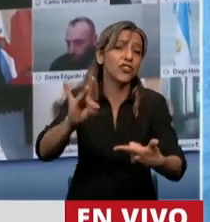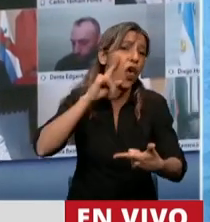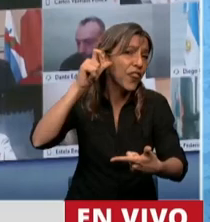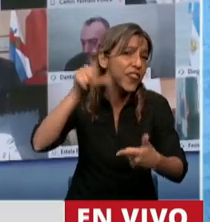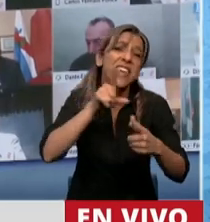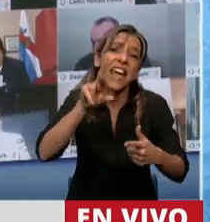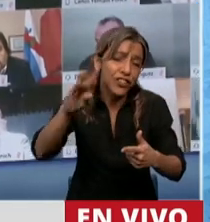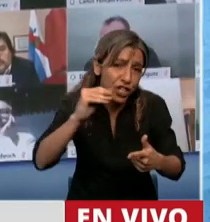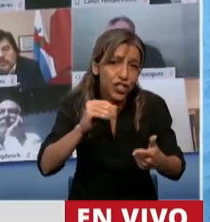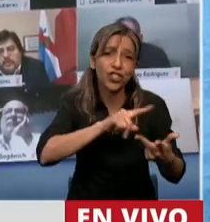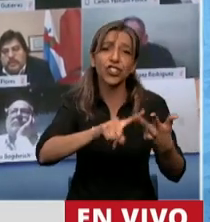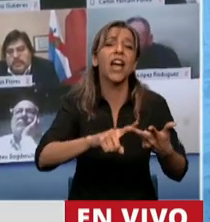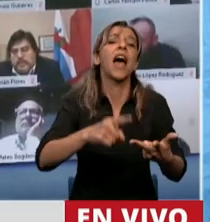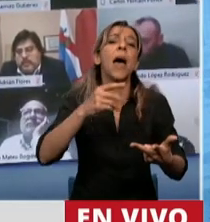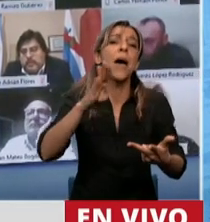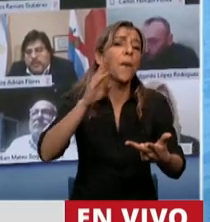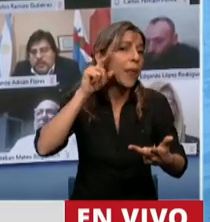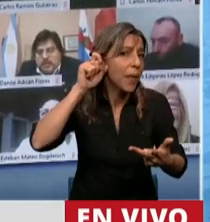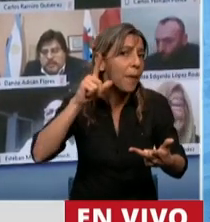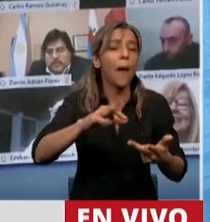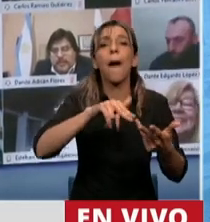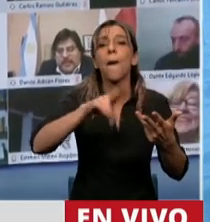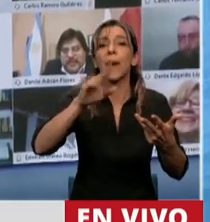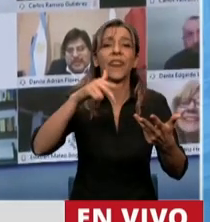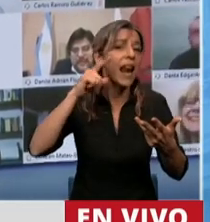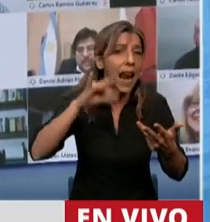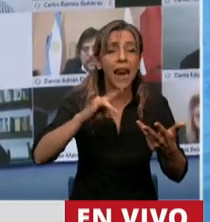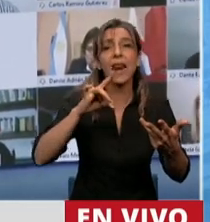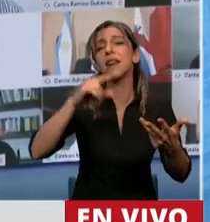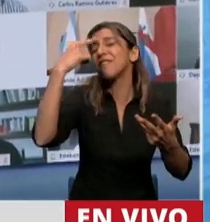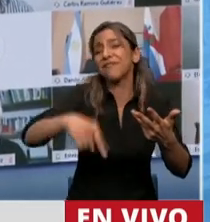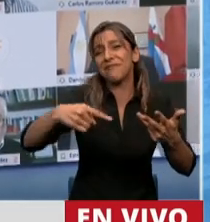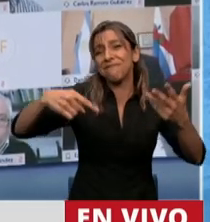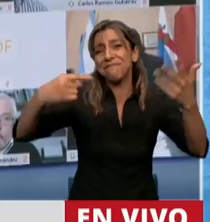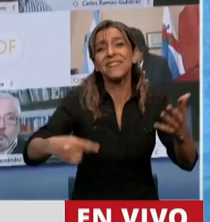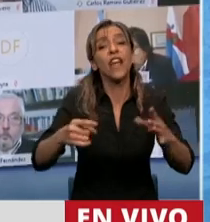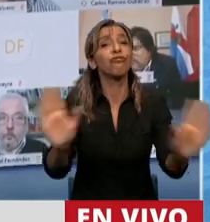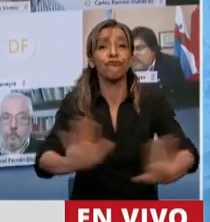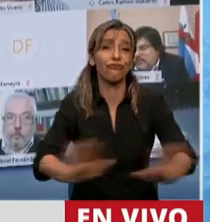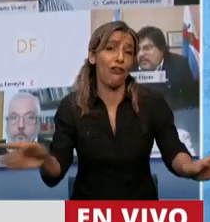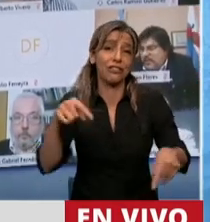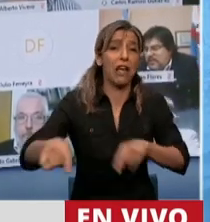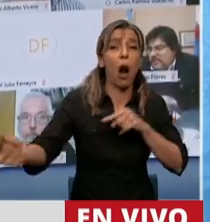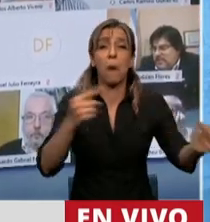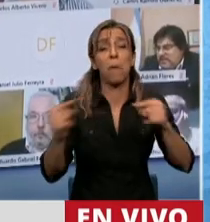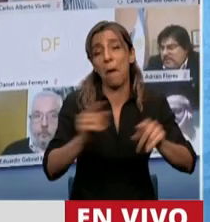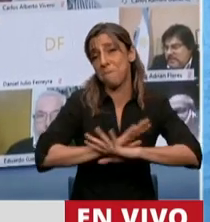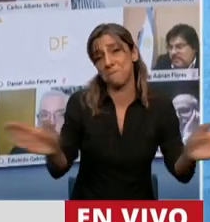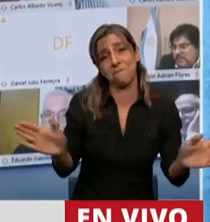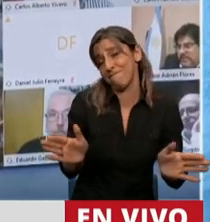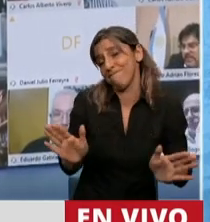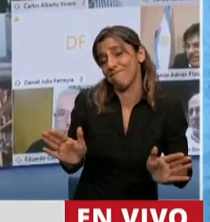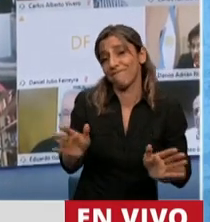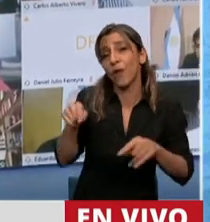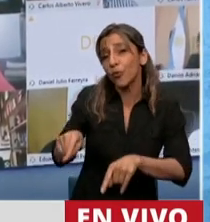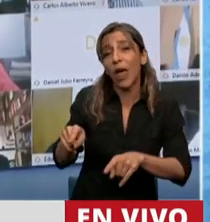estaría preso Arribas estaría preso Magdalani abandonen ese debate porque también lo van a perder también